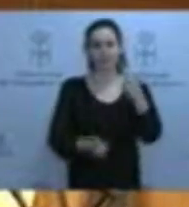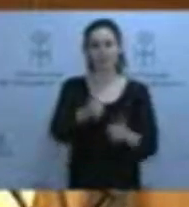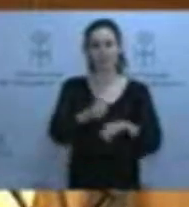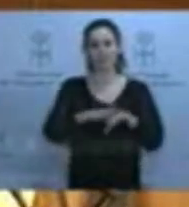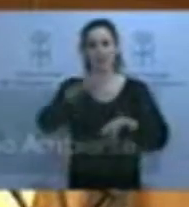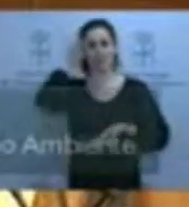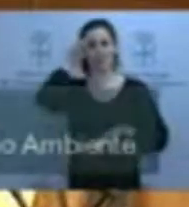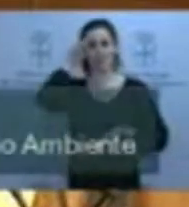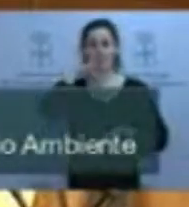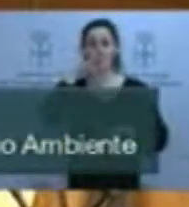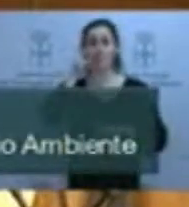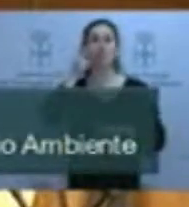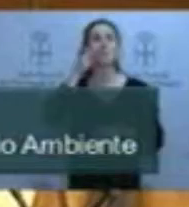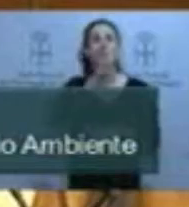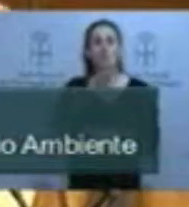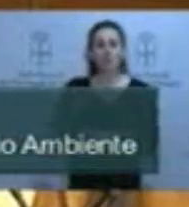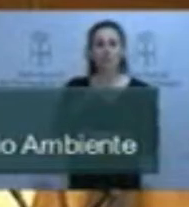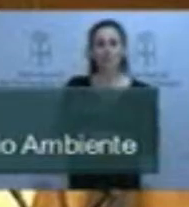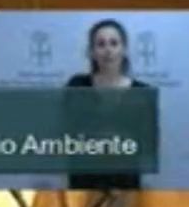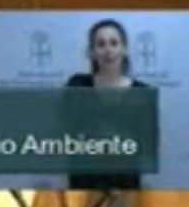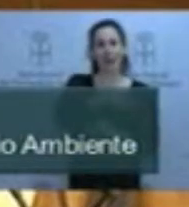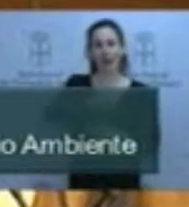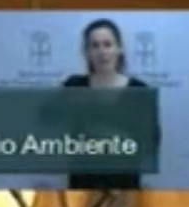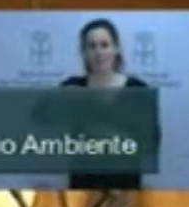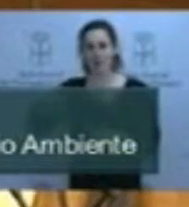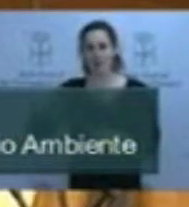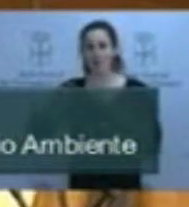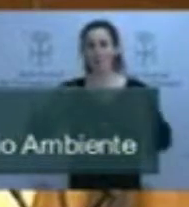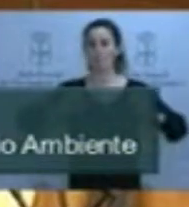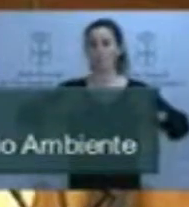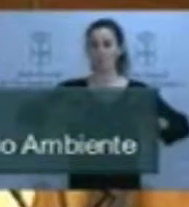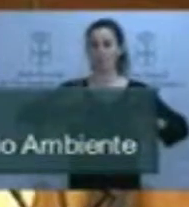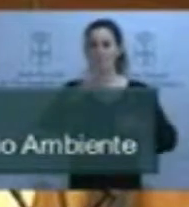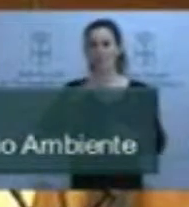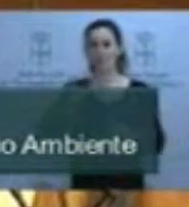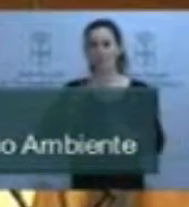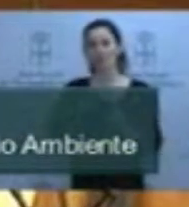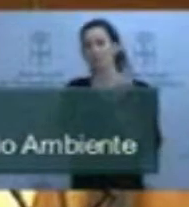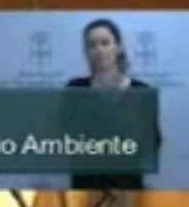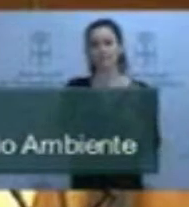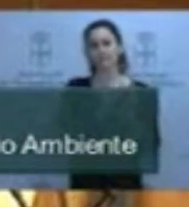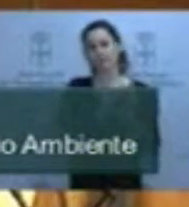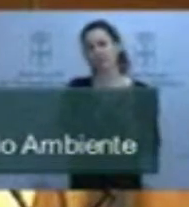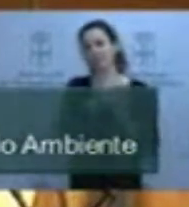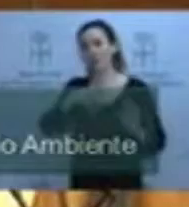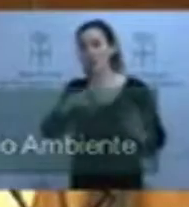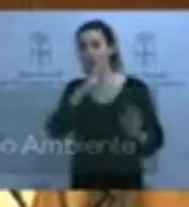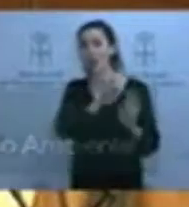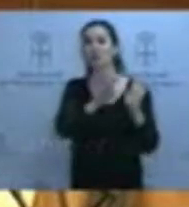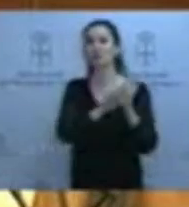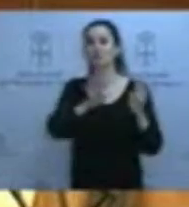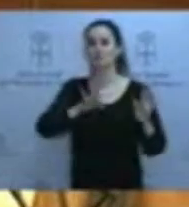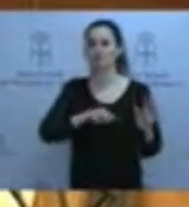por el Museo del Calamar. Empezó el Partido Popular, después continuó el foro y ahora cogen ustedes el testigo por